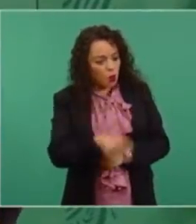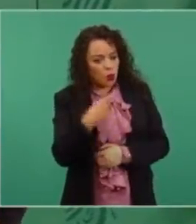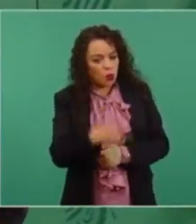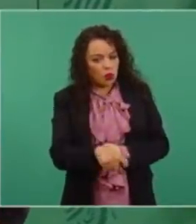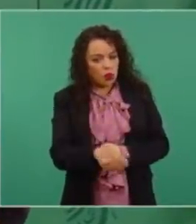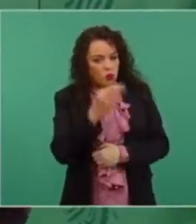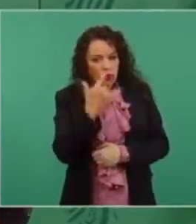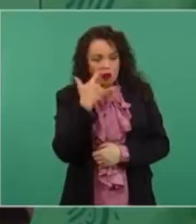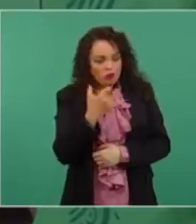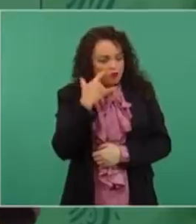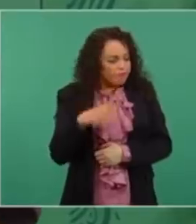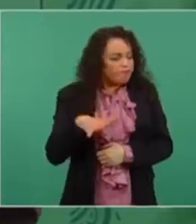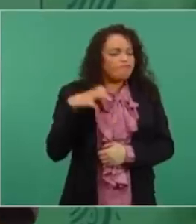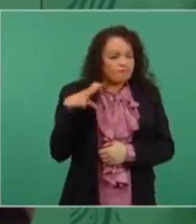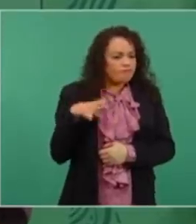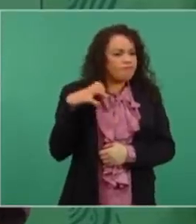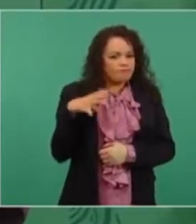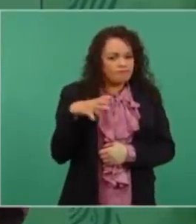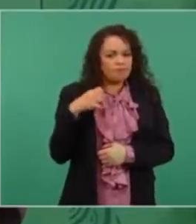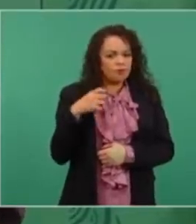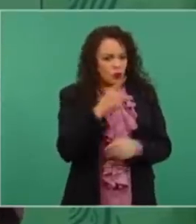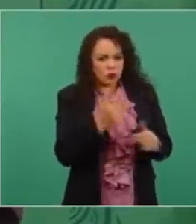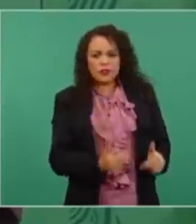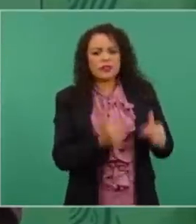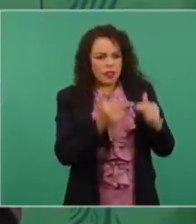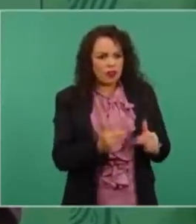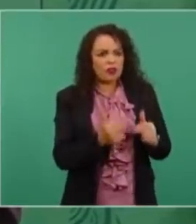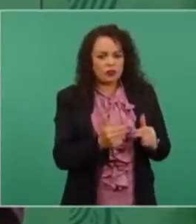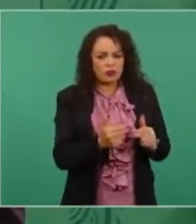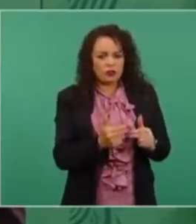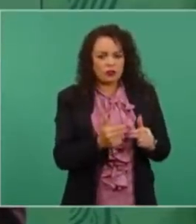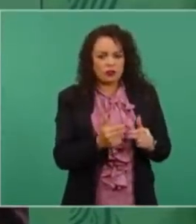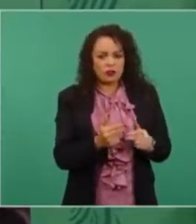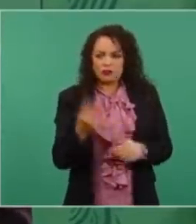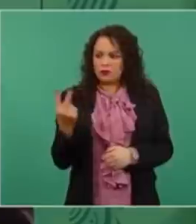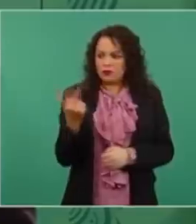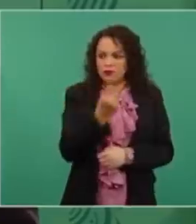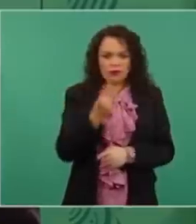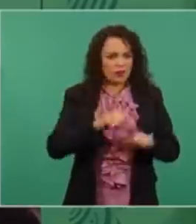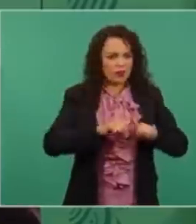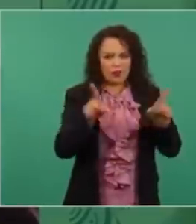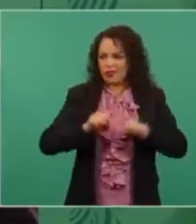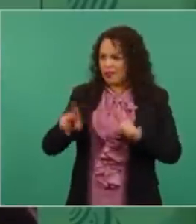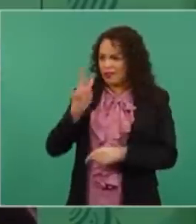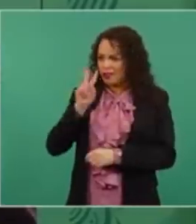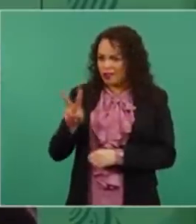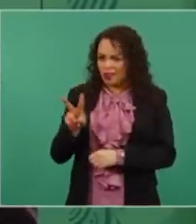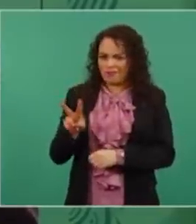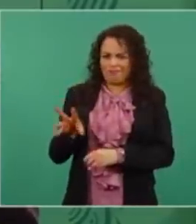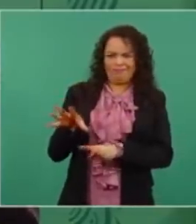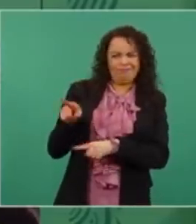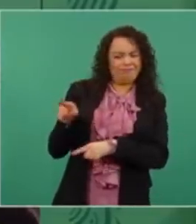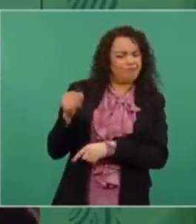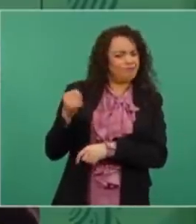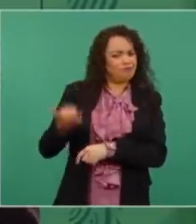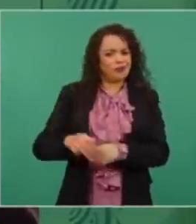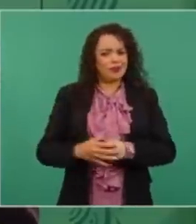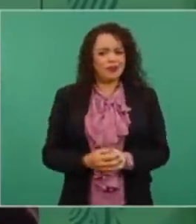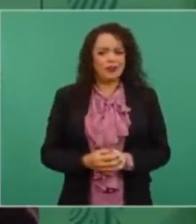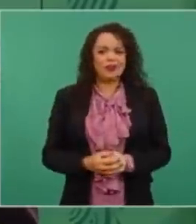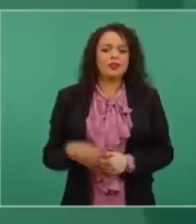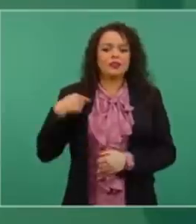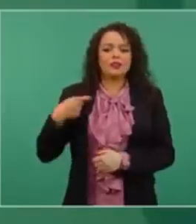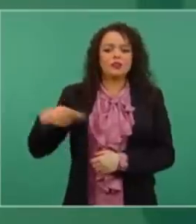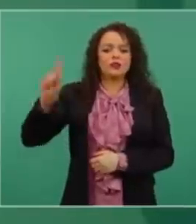esfuerzo y trabajando en sus negocios. una vez me tocó ir con el finado